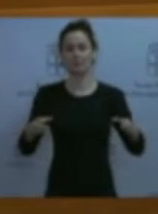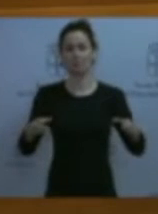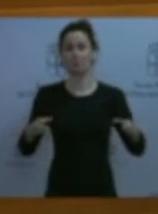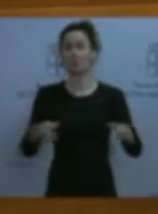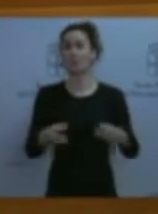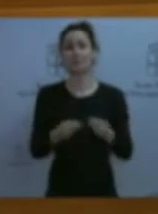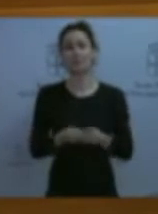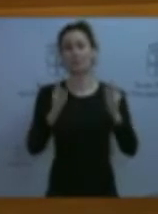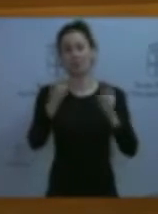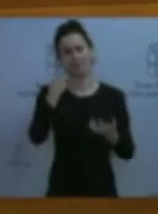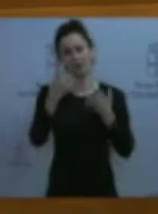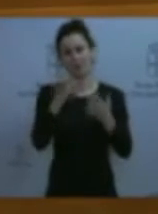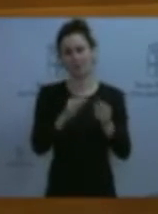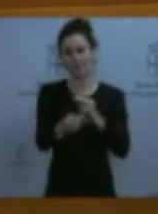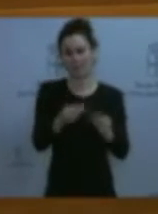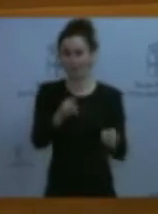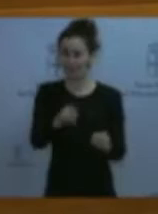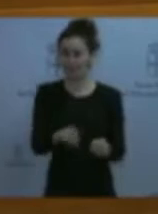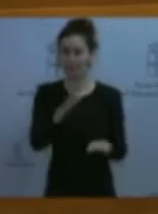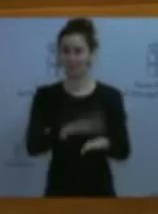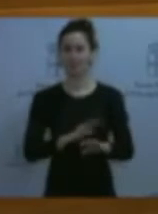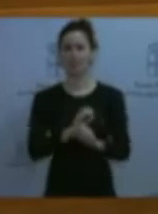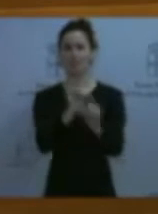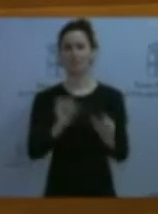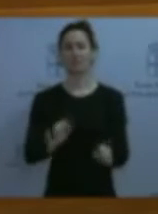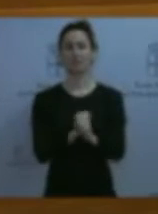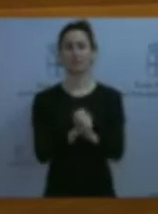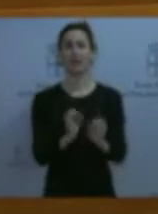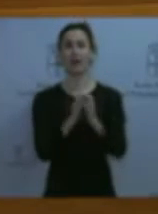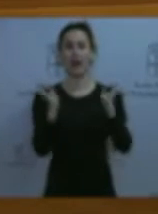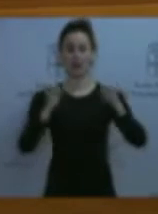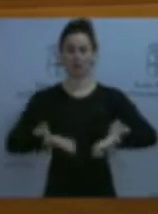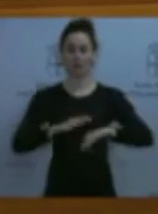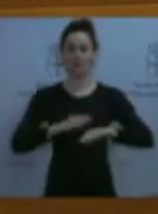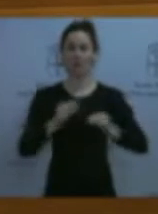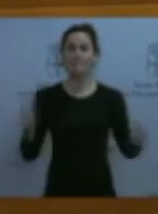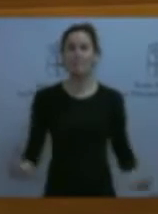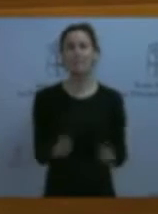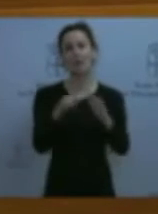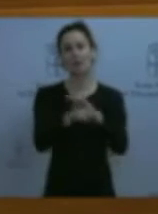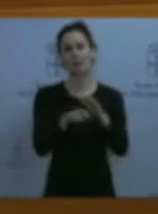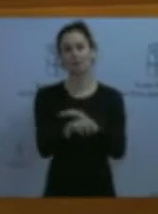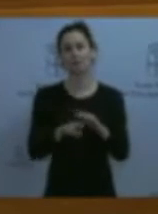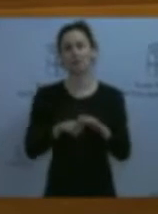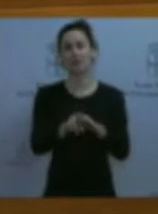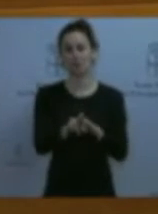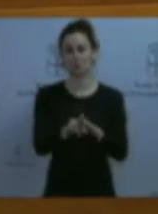democracia y transparencia y una manera de trabajar en consenso hacia la mejora de la gestión de los recursos